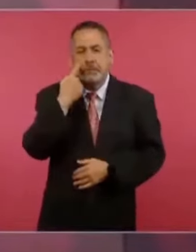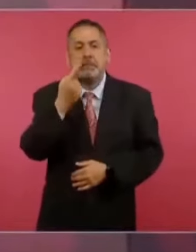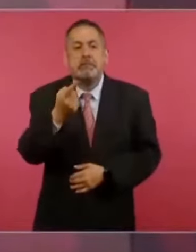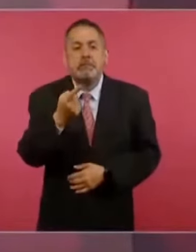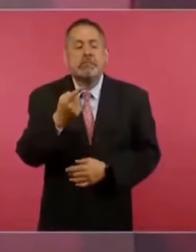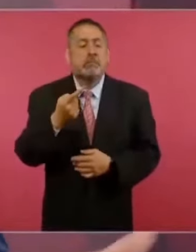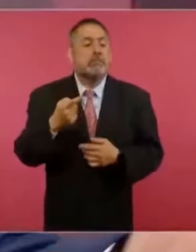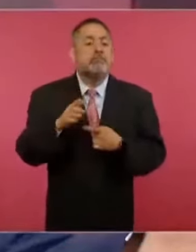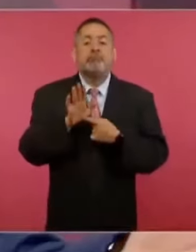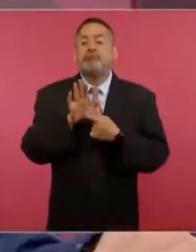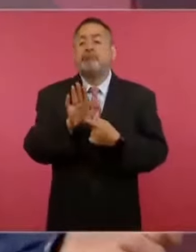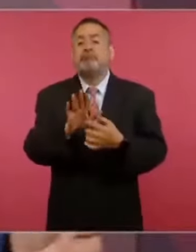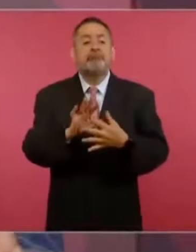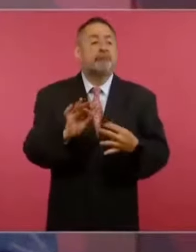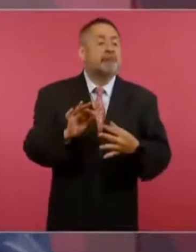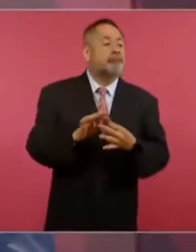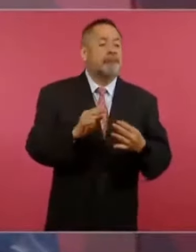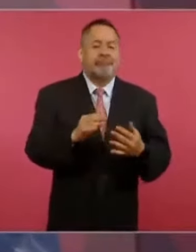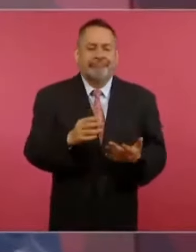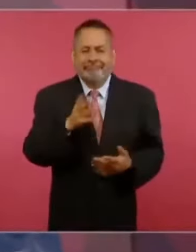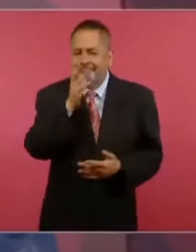no estaría aquí,